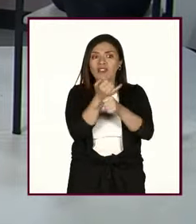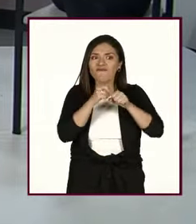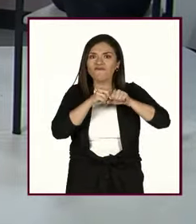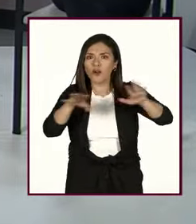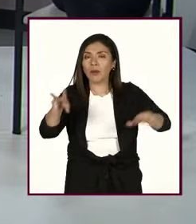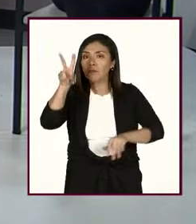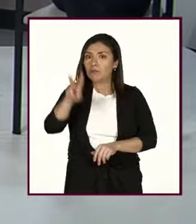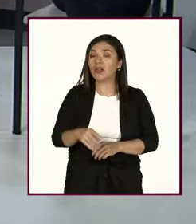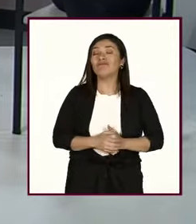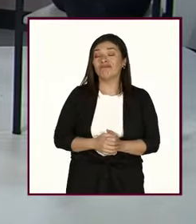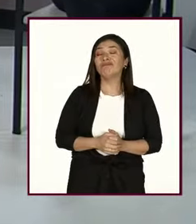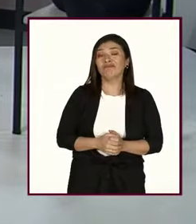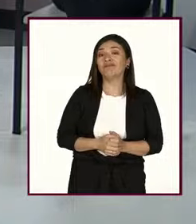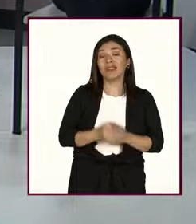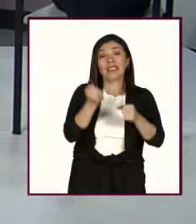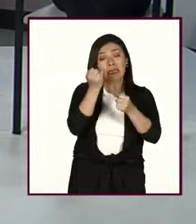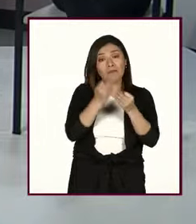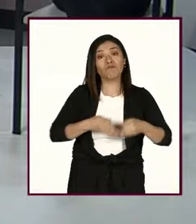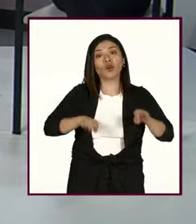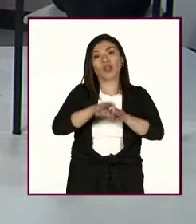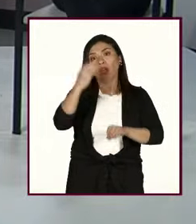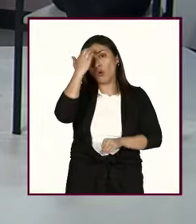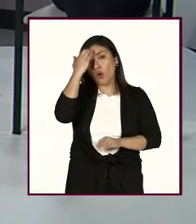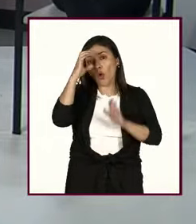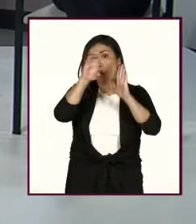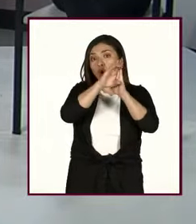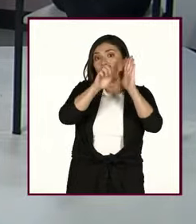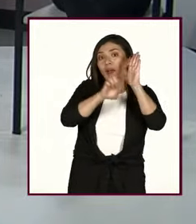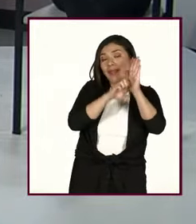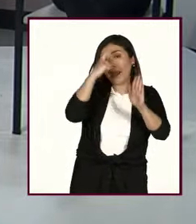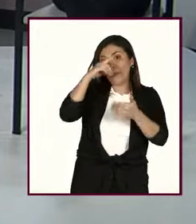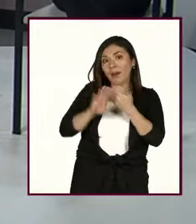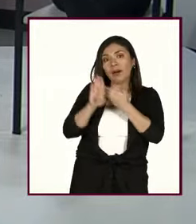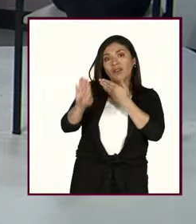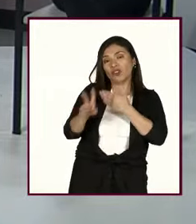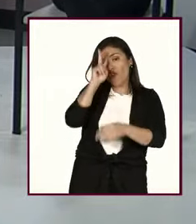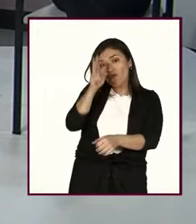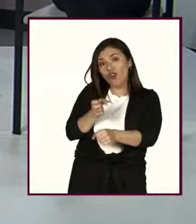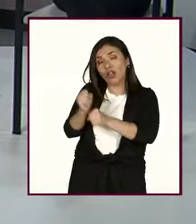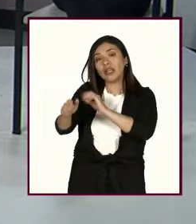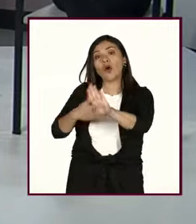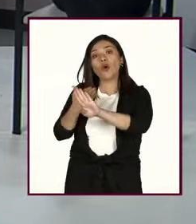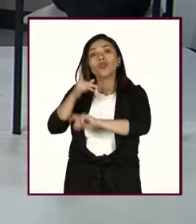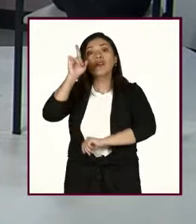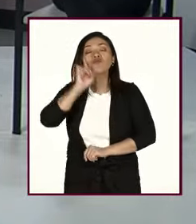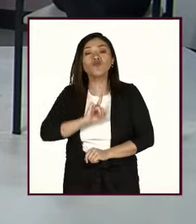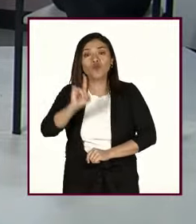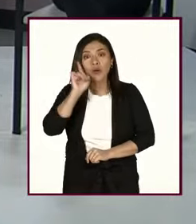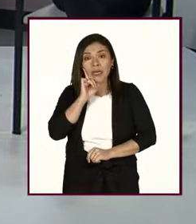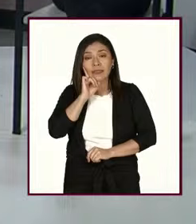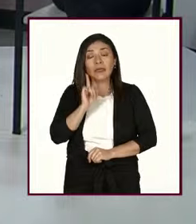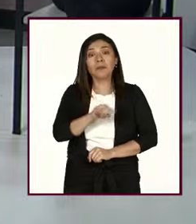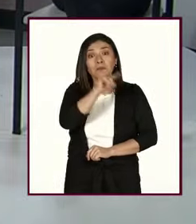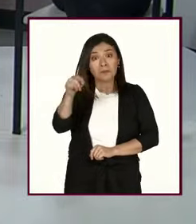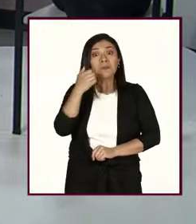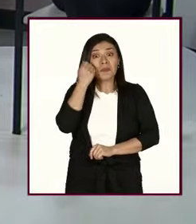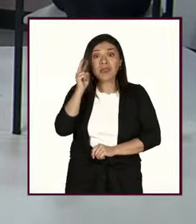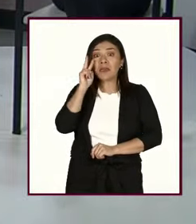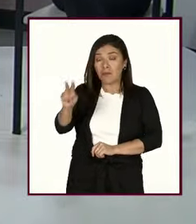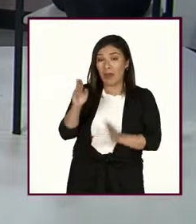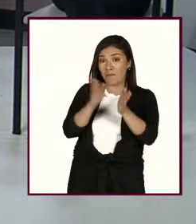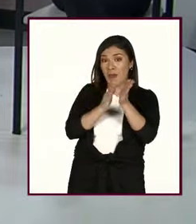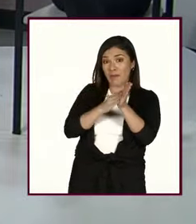Dominic muy importante conocer el código de ética para la prevención de la violencia contra las mujeres y si desean descargar este